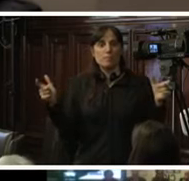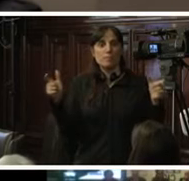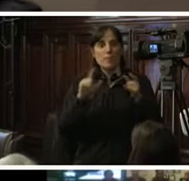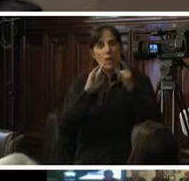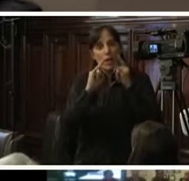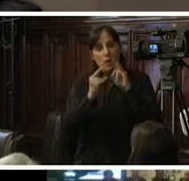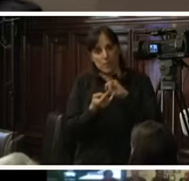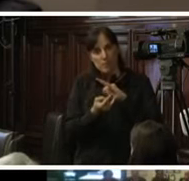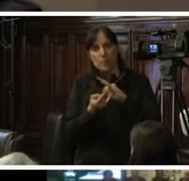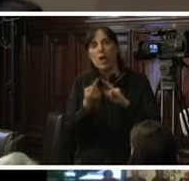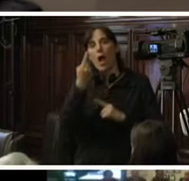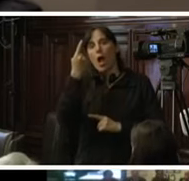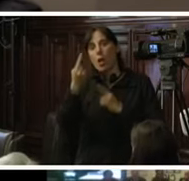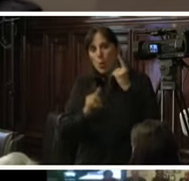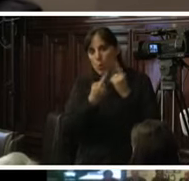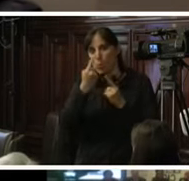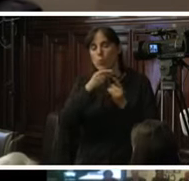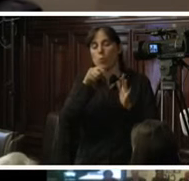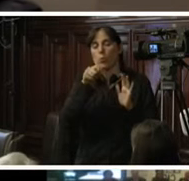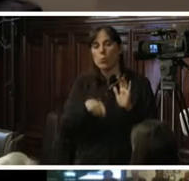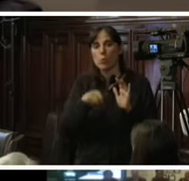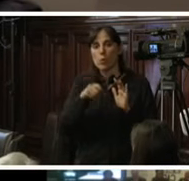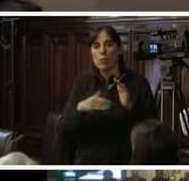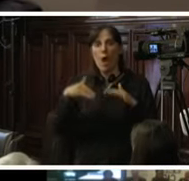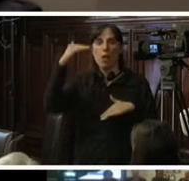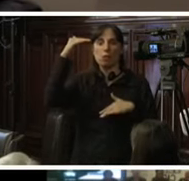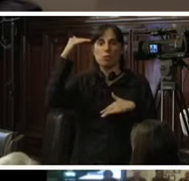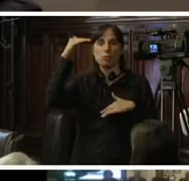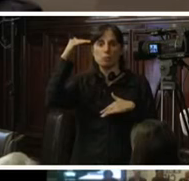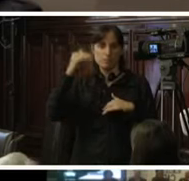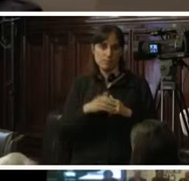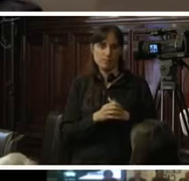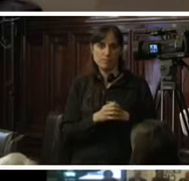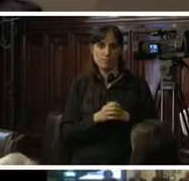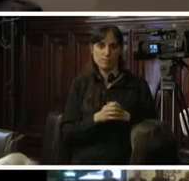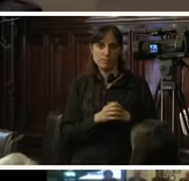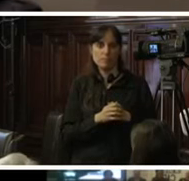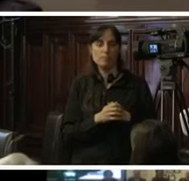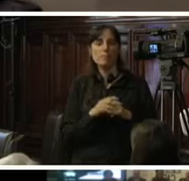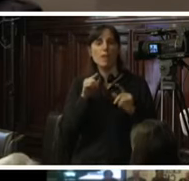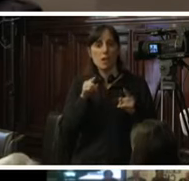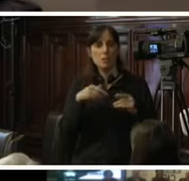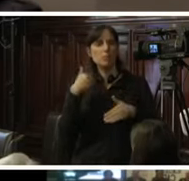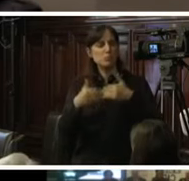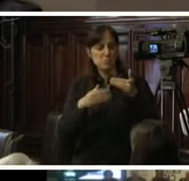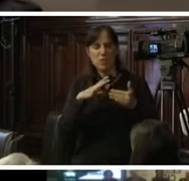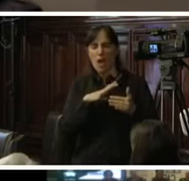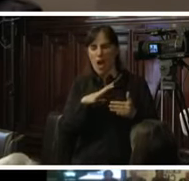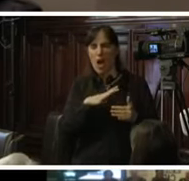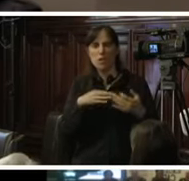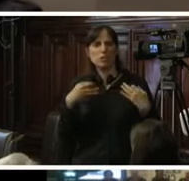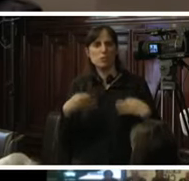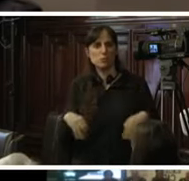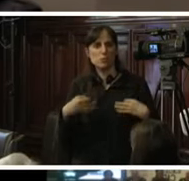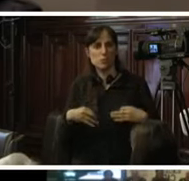a ciertos magistrados altos funcionarios del Estado este procedimiento cuenta con garantías del